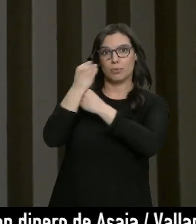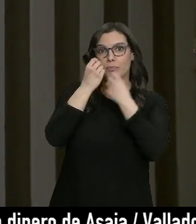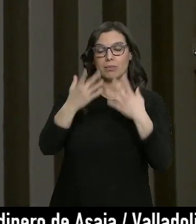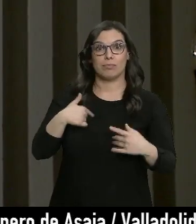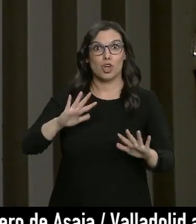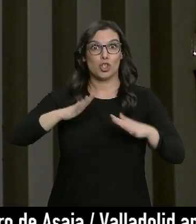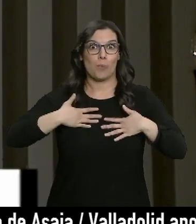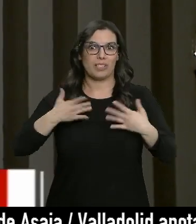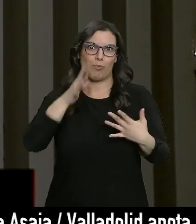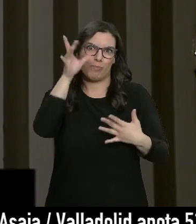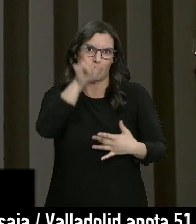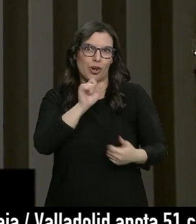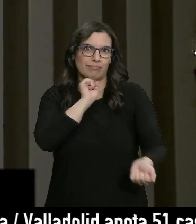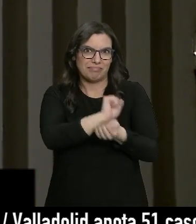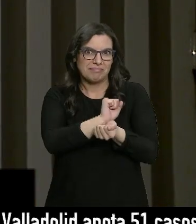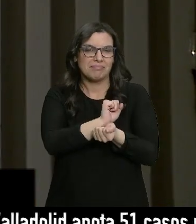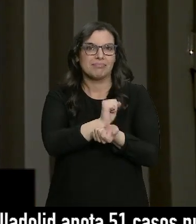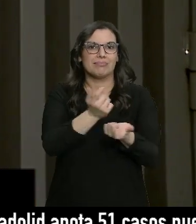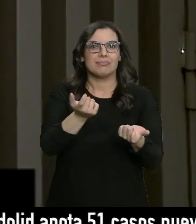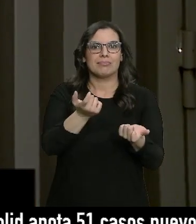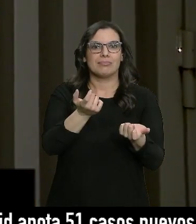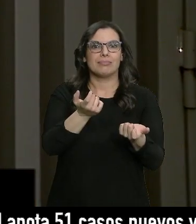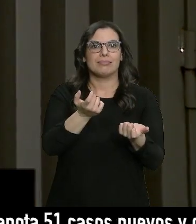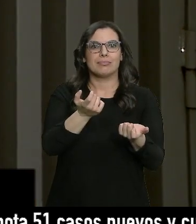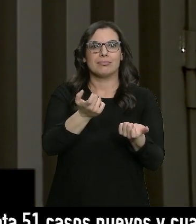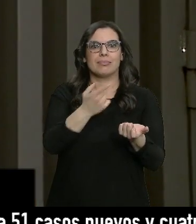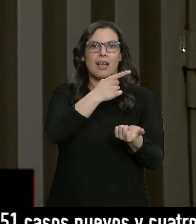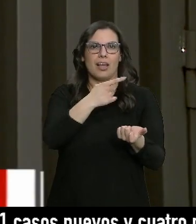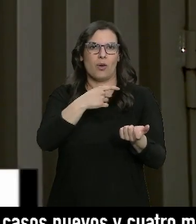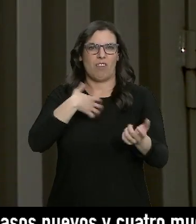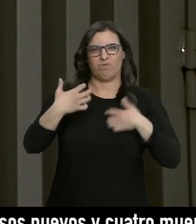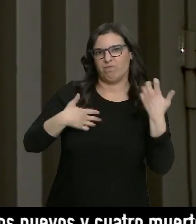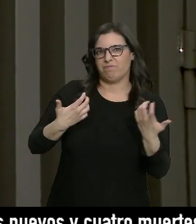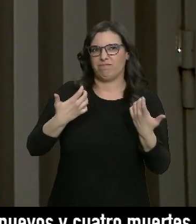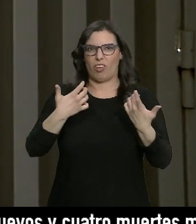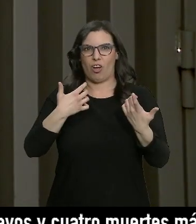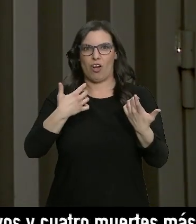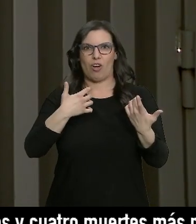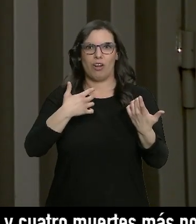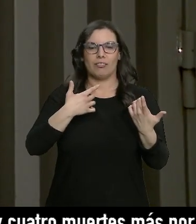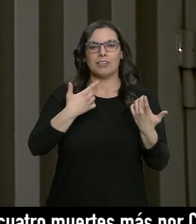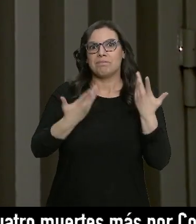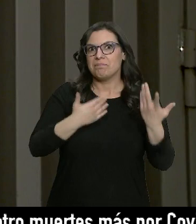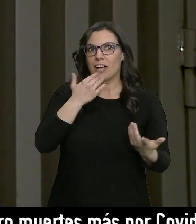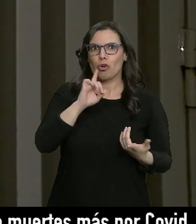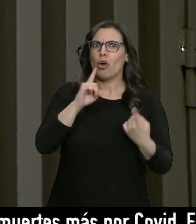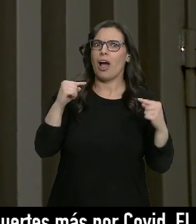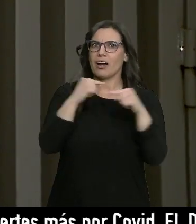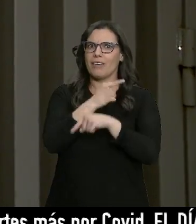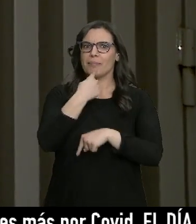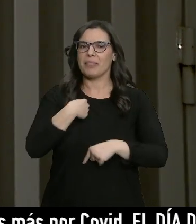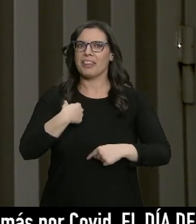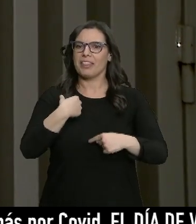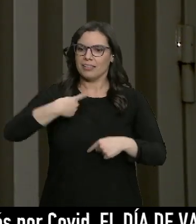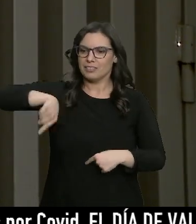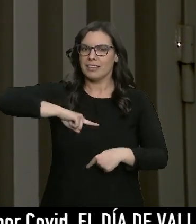que alguien que pase por los calabozos de comisaría lejos de manifestar su desagrado o su descontento con el paso por aquí pues agradezca